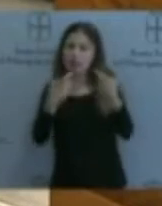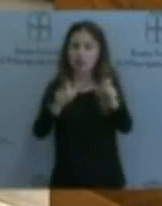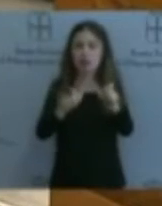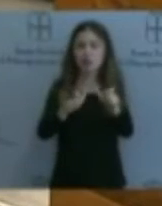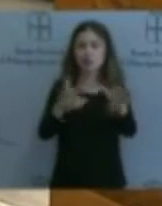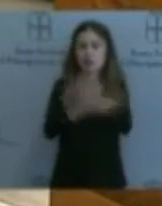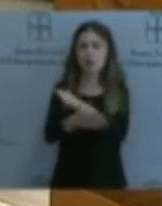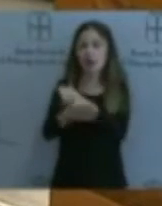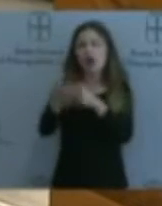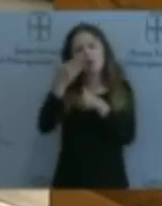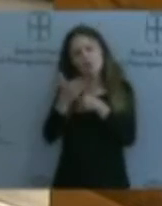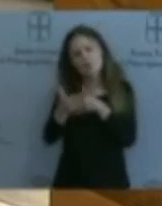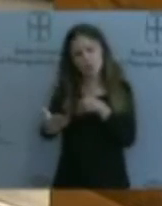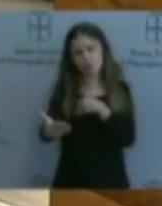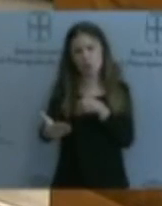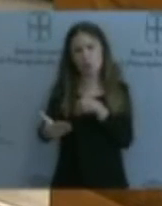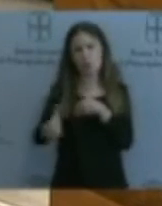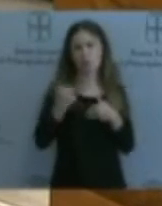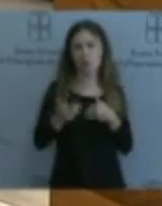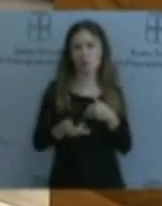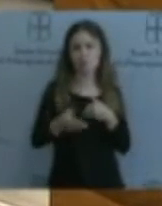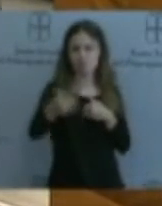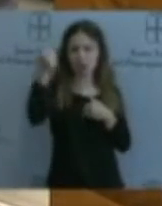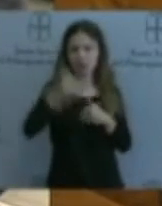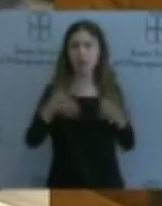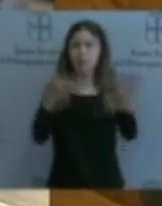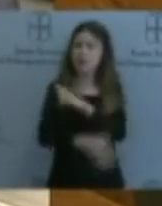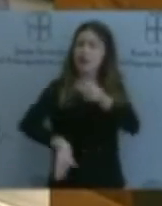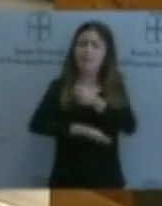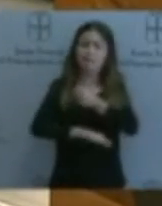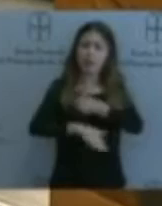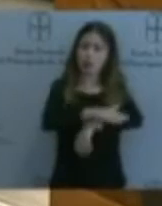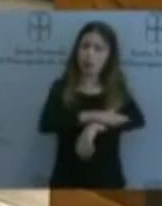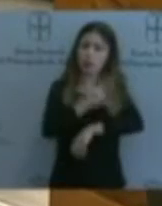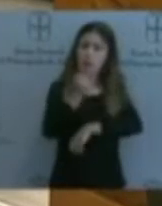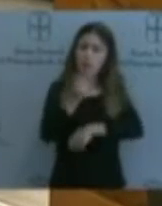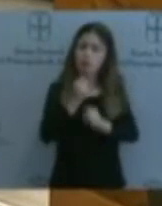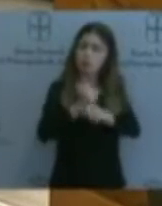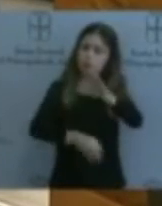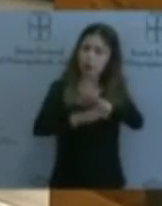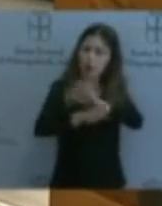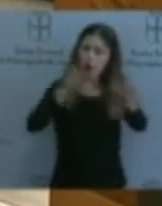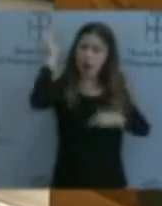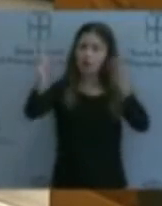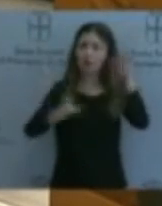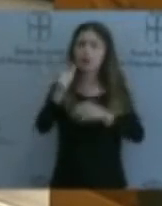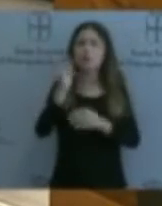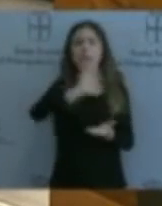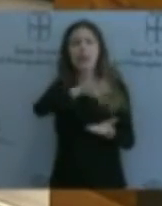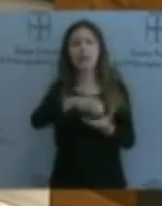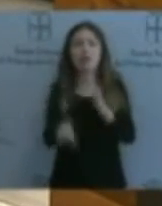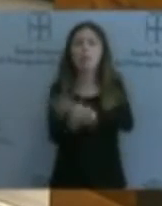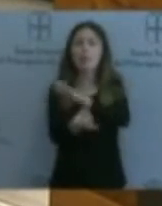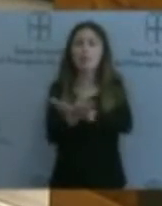También es crucial para ambos gobiernos el mantenimiento del empleo, la actividad y los centros de producción y de decisión aquí, en Asturias.